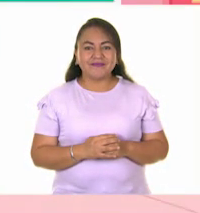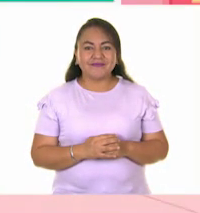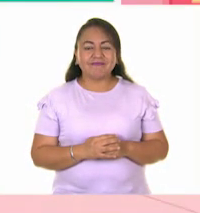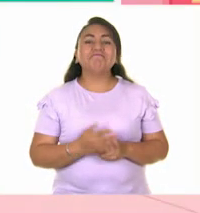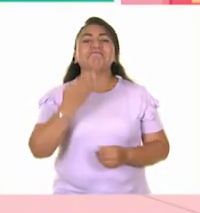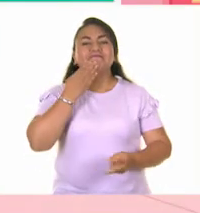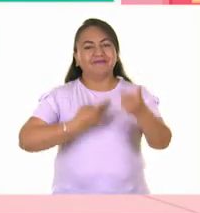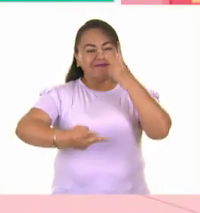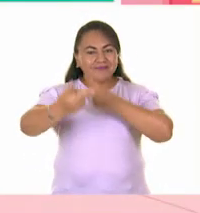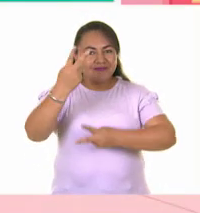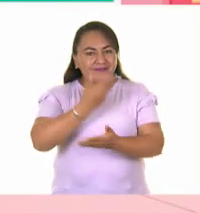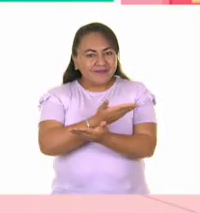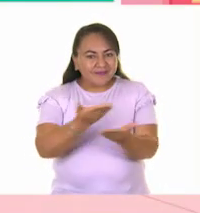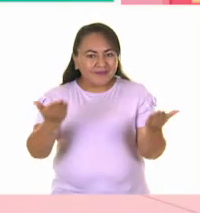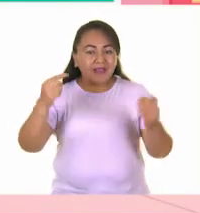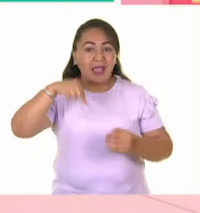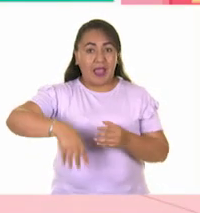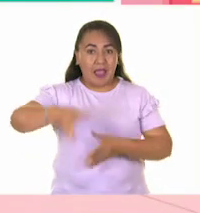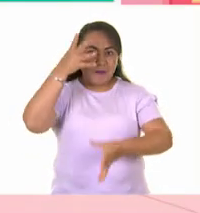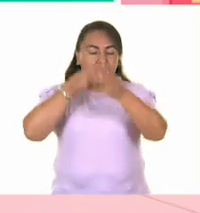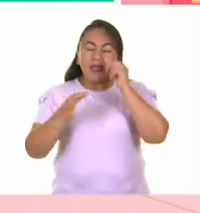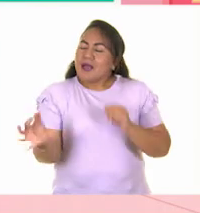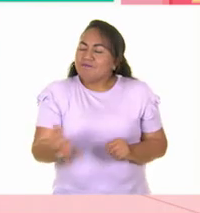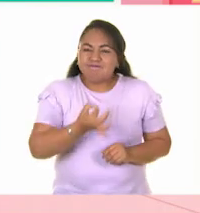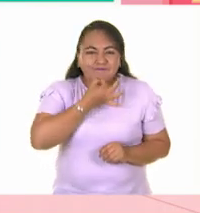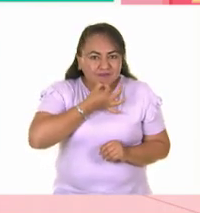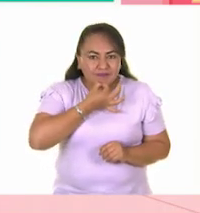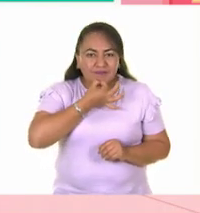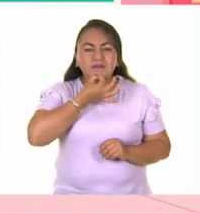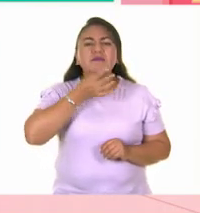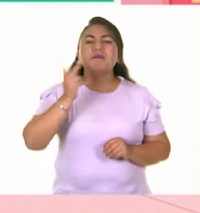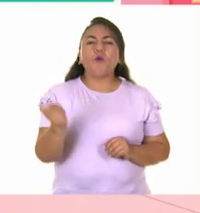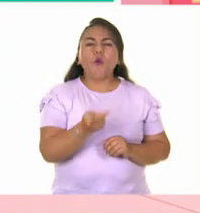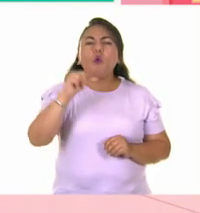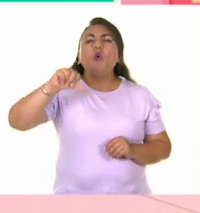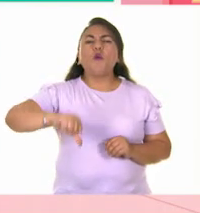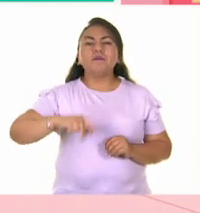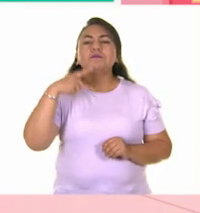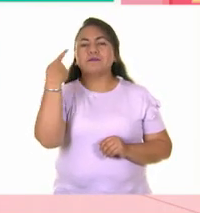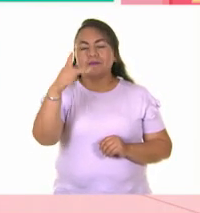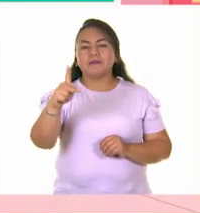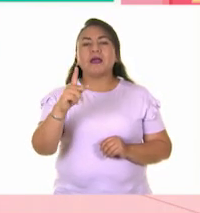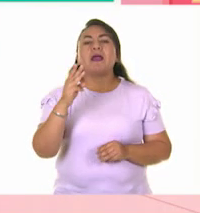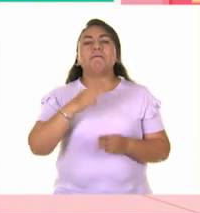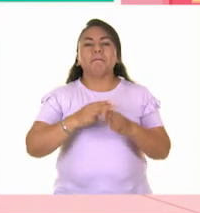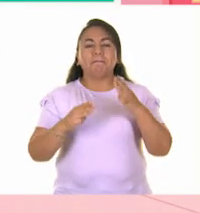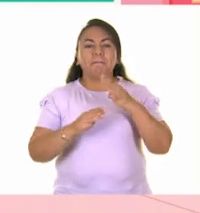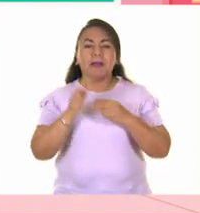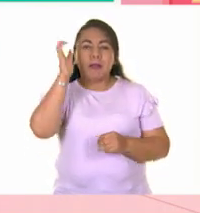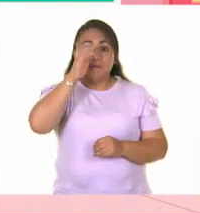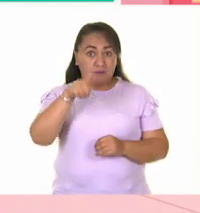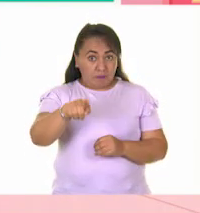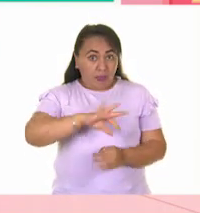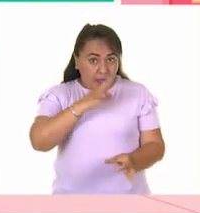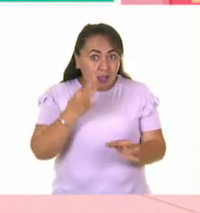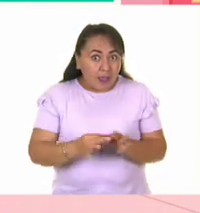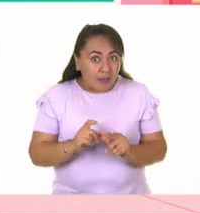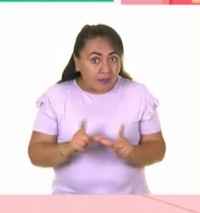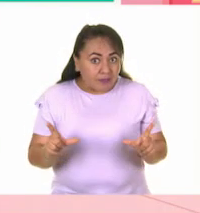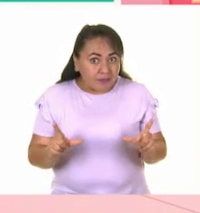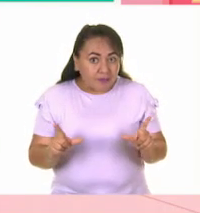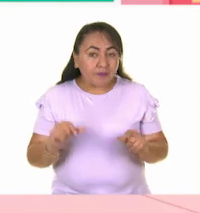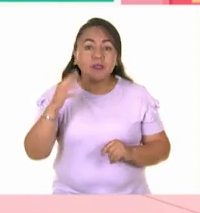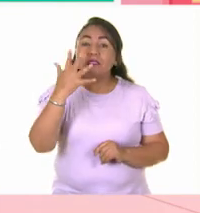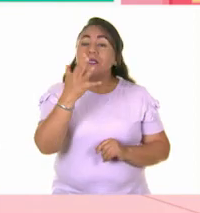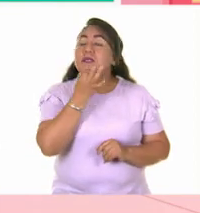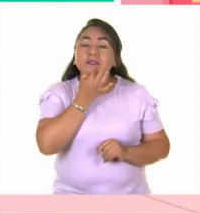Bienvenidos y bienvenidas a Aprende Rápido. La pregunta de hoy es de ciencias. ¿Están listos y listas? Sí. Tendrán